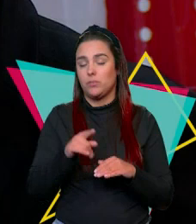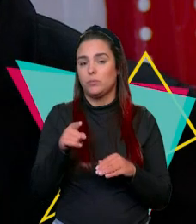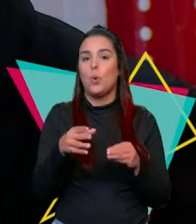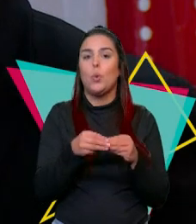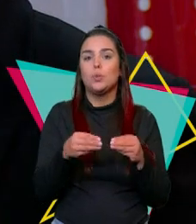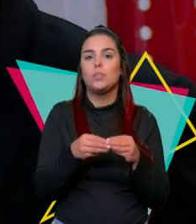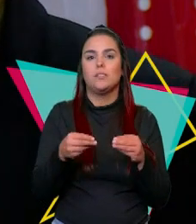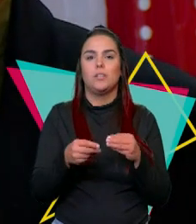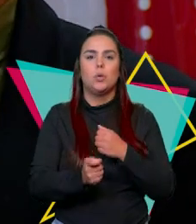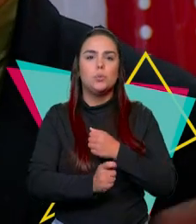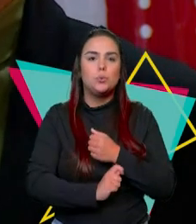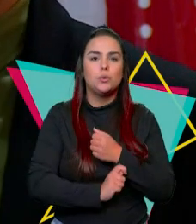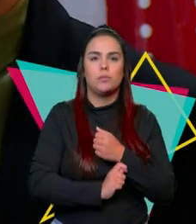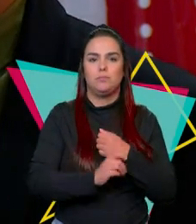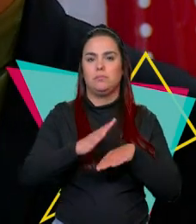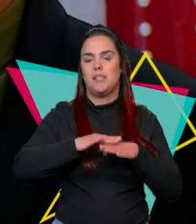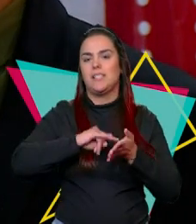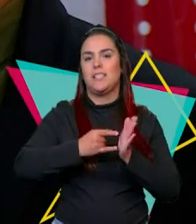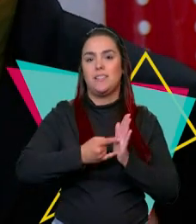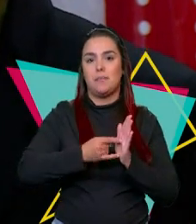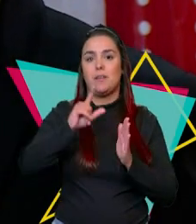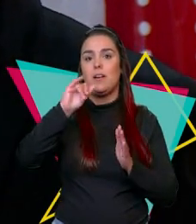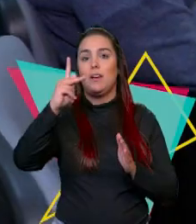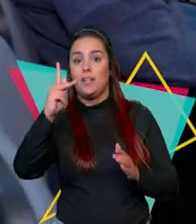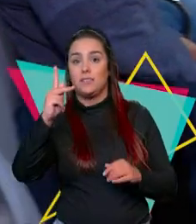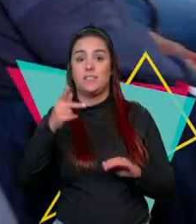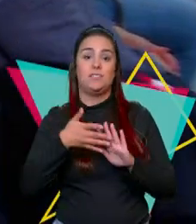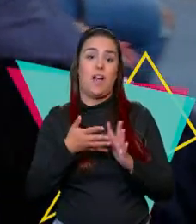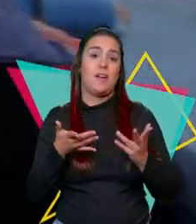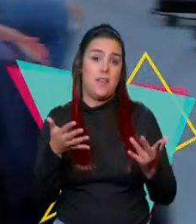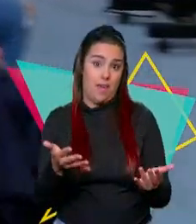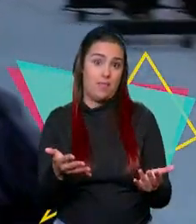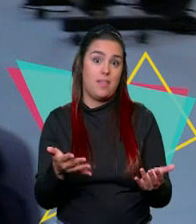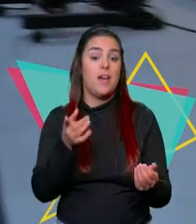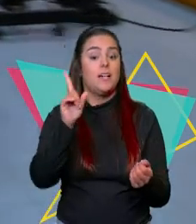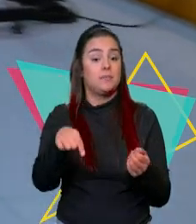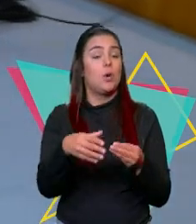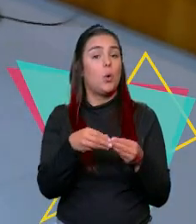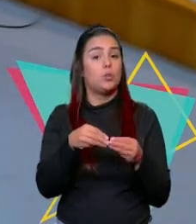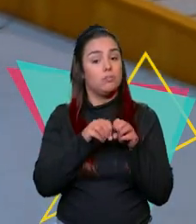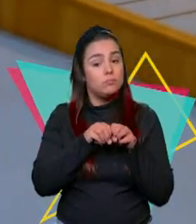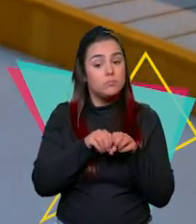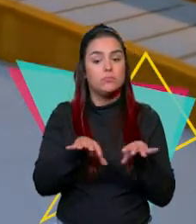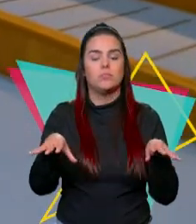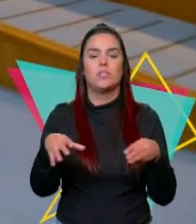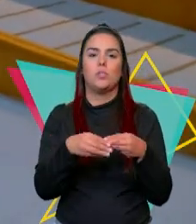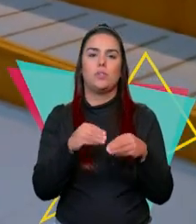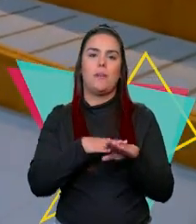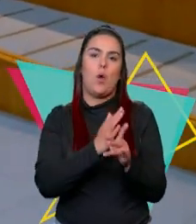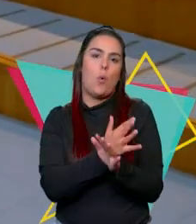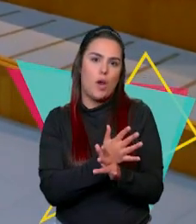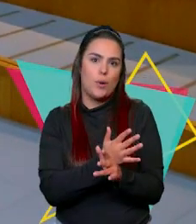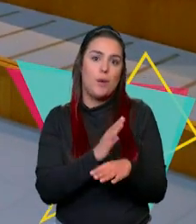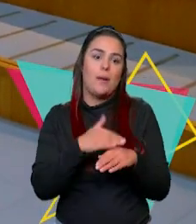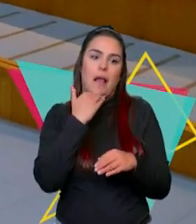utiliza las armas de las metodologías Lean, que es la agilidad, y utiliza la gamificación, que es utilizar el